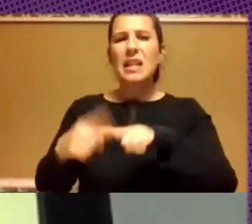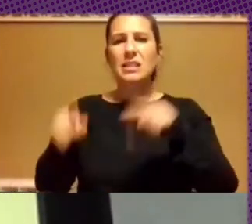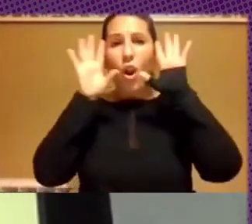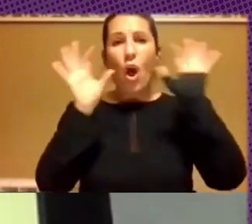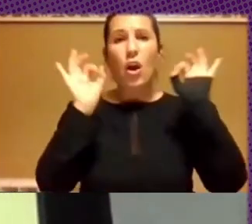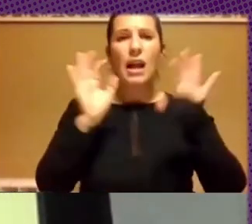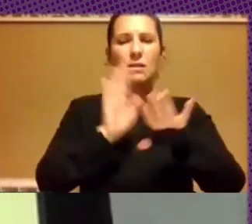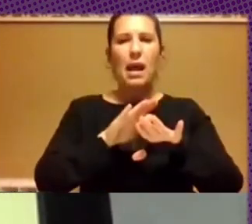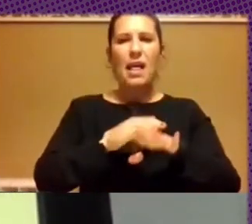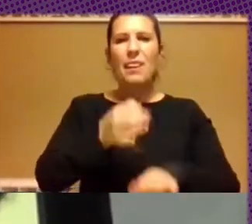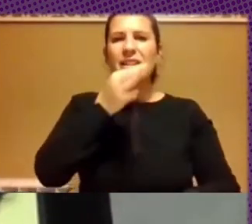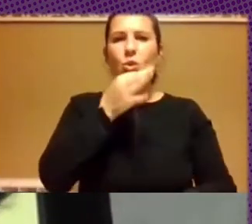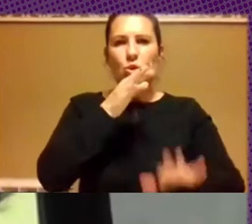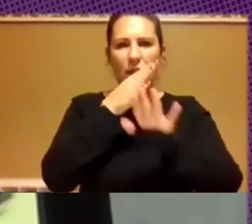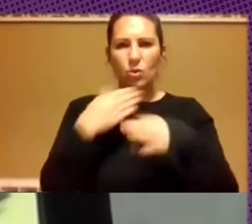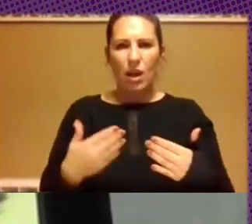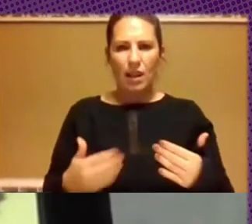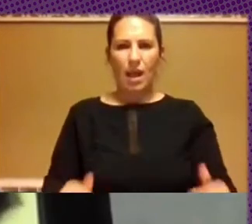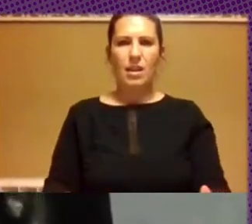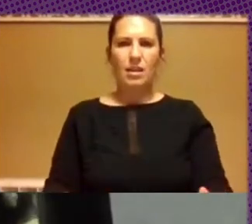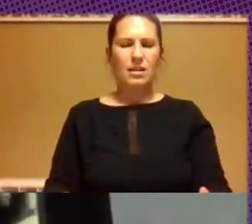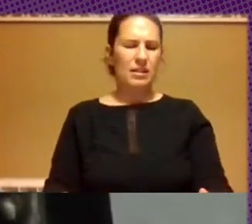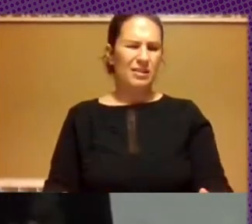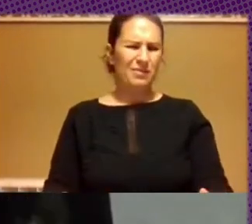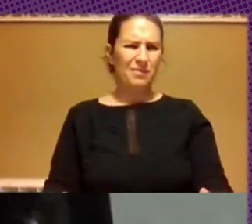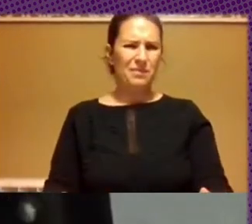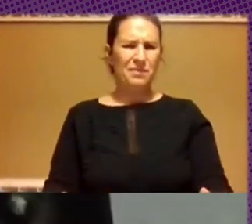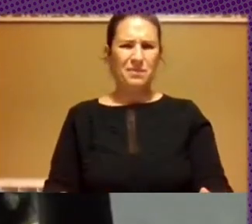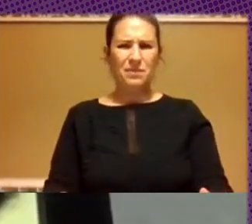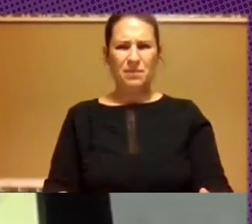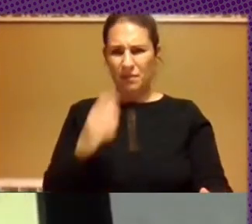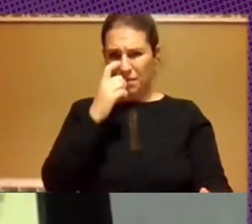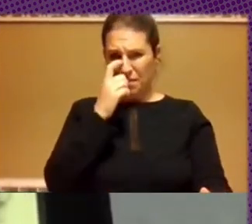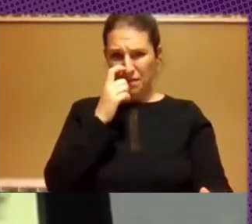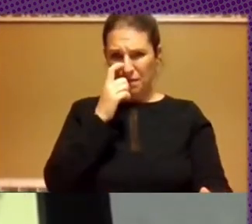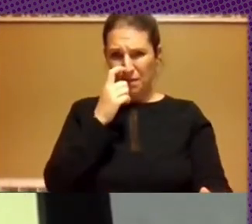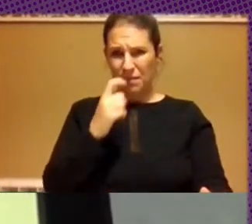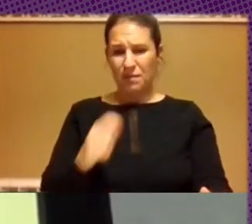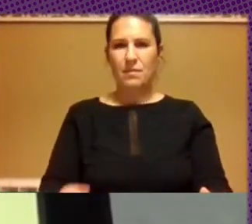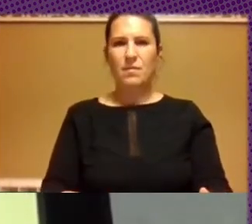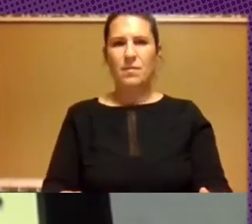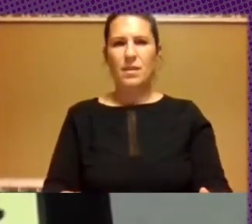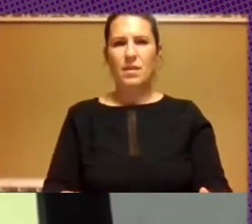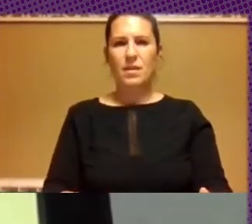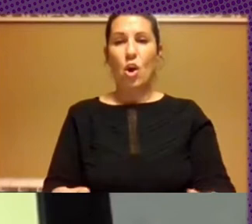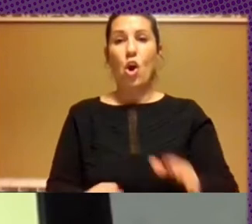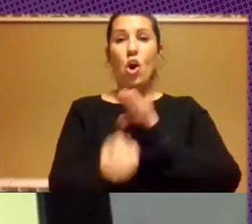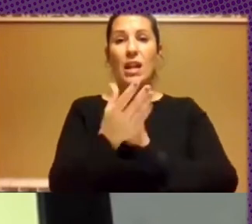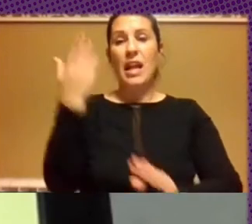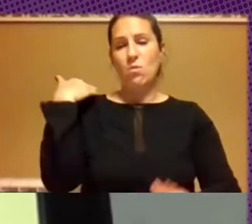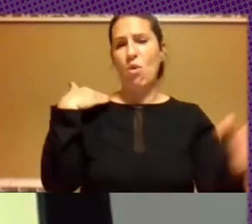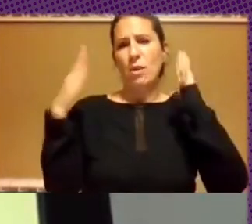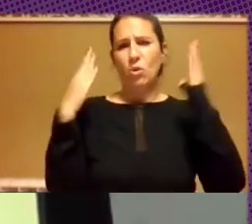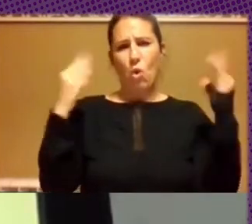discursos en la actualidad. Y el punto de origen está directamente imbricado con un momento histórico muy oscuro de la Argentina,